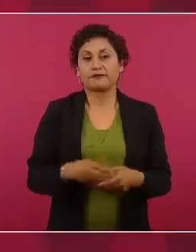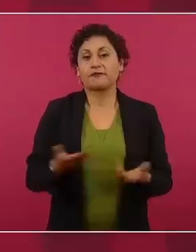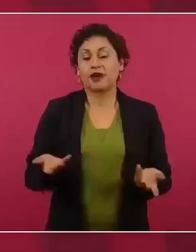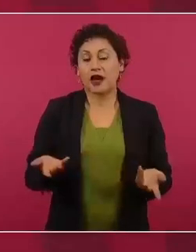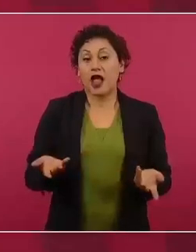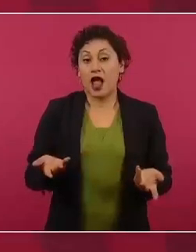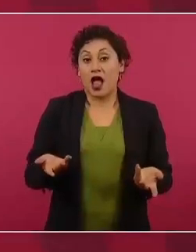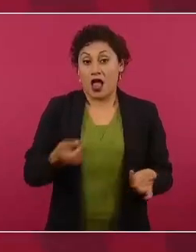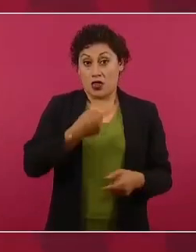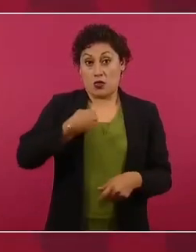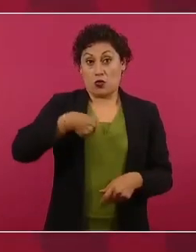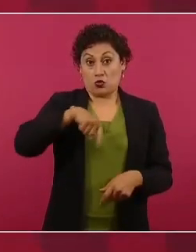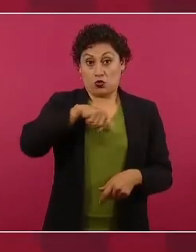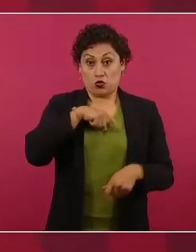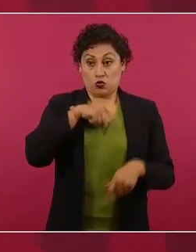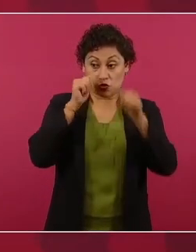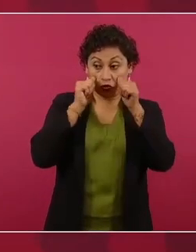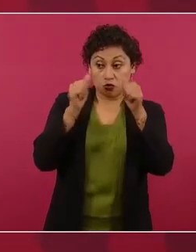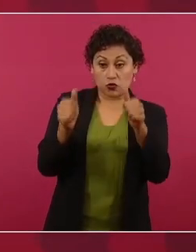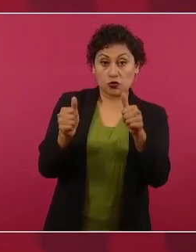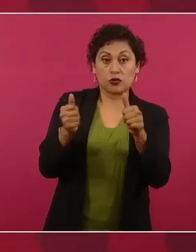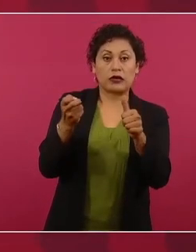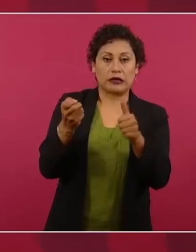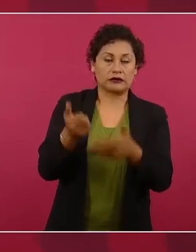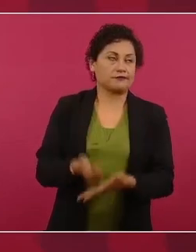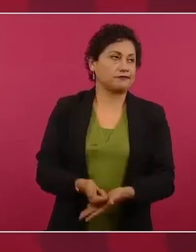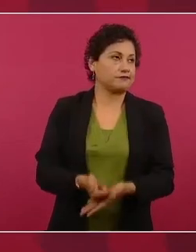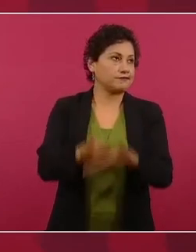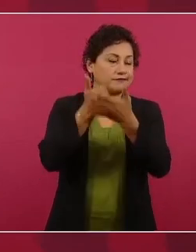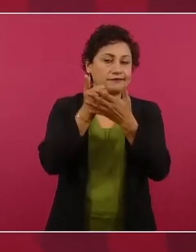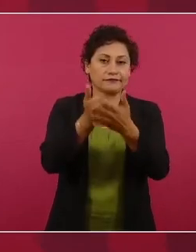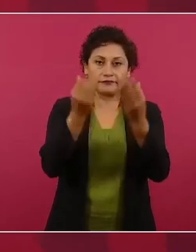ayuda porque es un gran esfuerzo